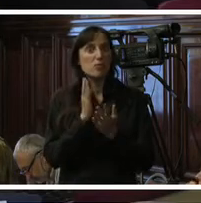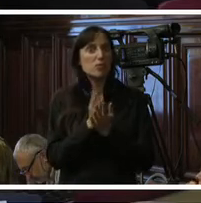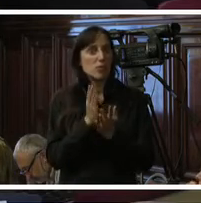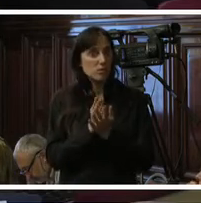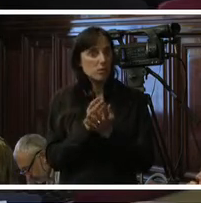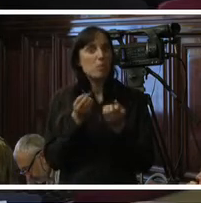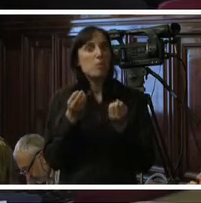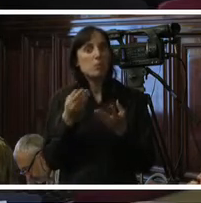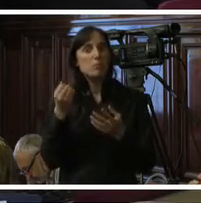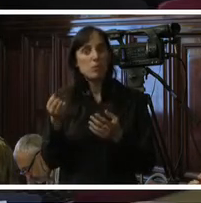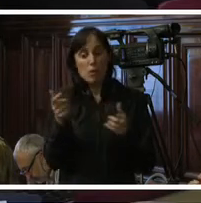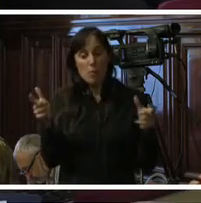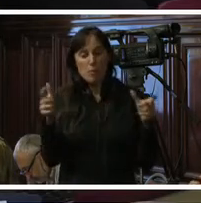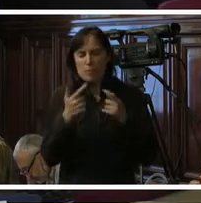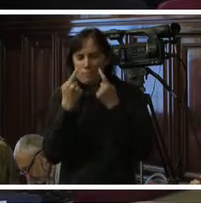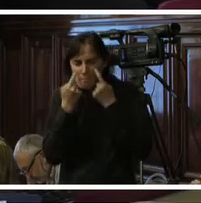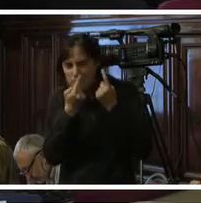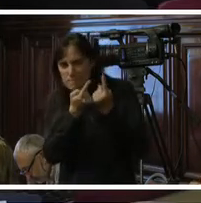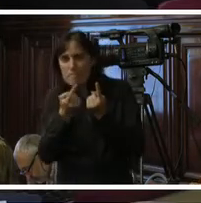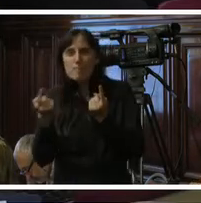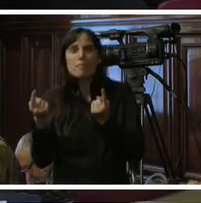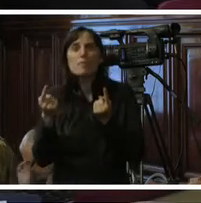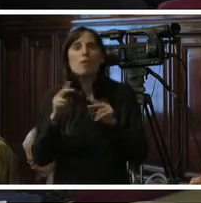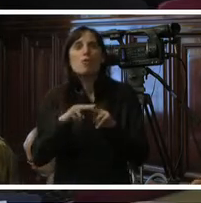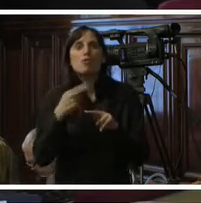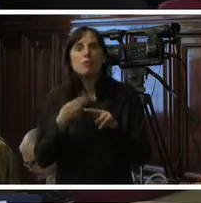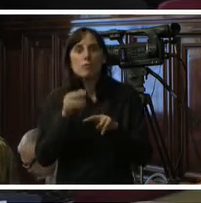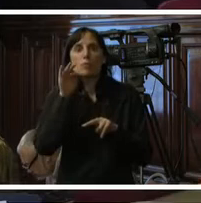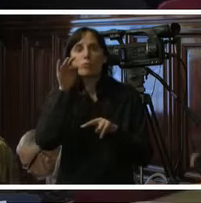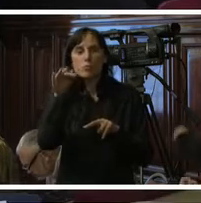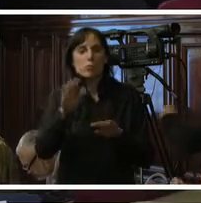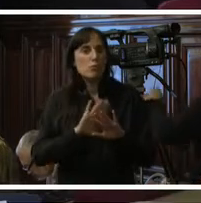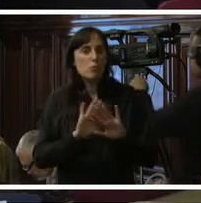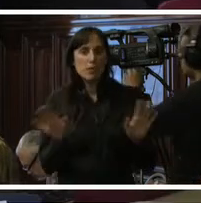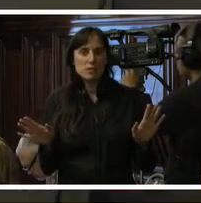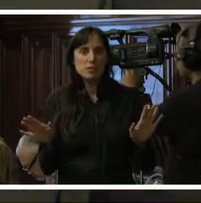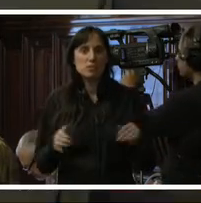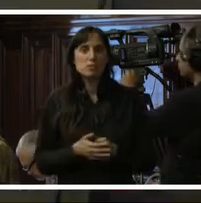Comisión monitoree esta situación para que esto no vuelva a ocurrir muchísimas gracias